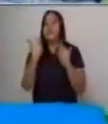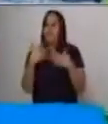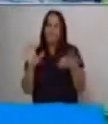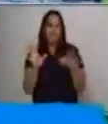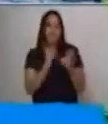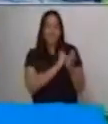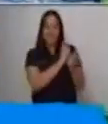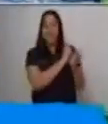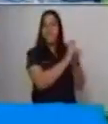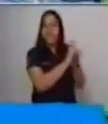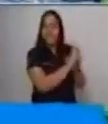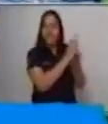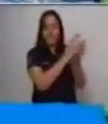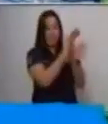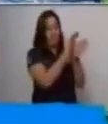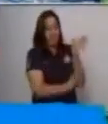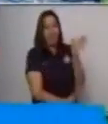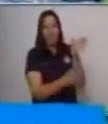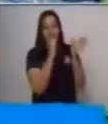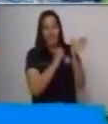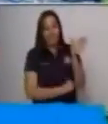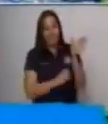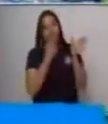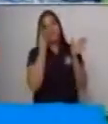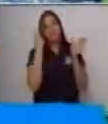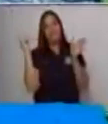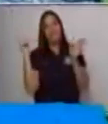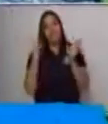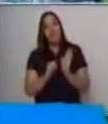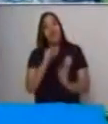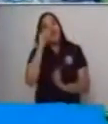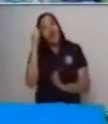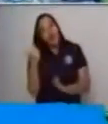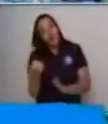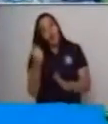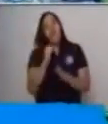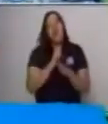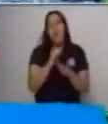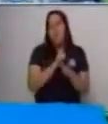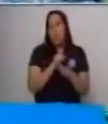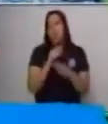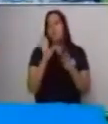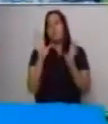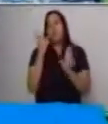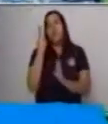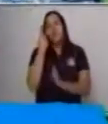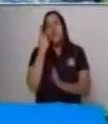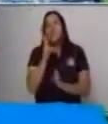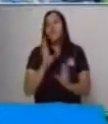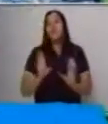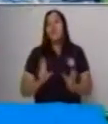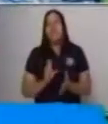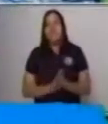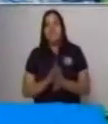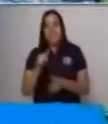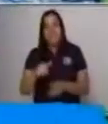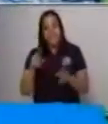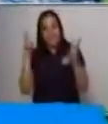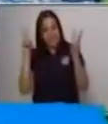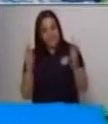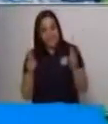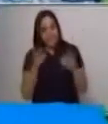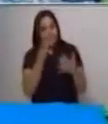aquí en este momento. Ahora vamos a hacer otro ejercicio más para que tú practiques este tema. Vamos a